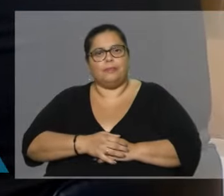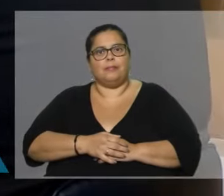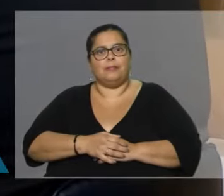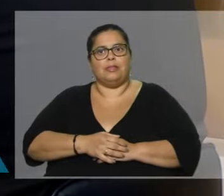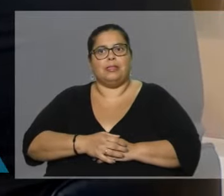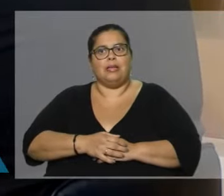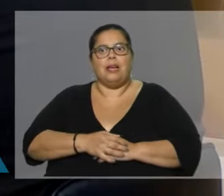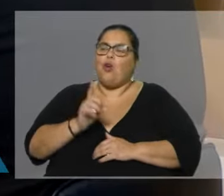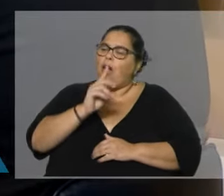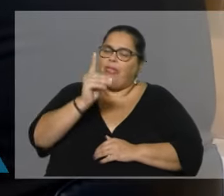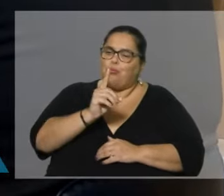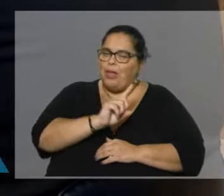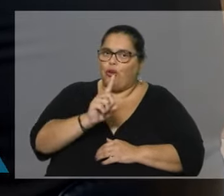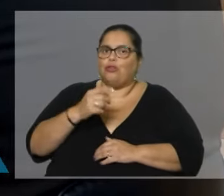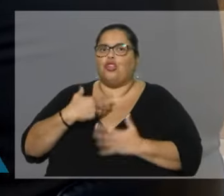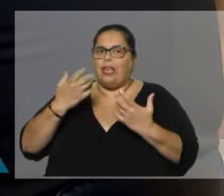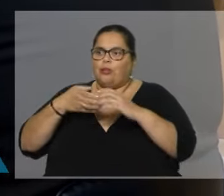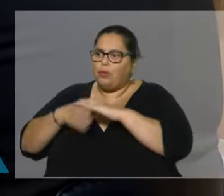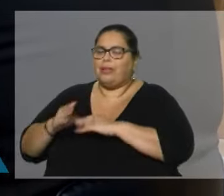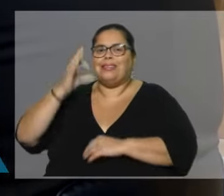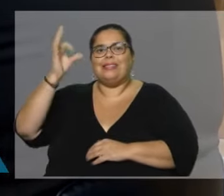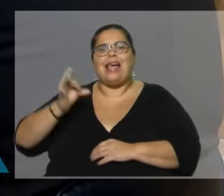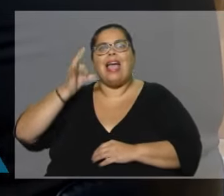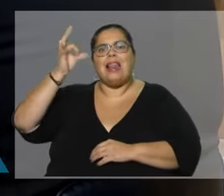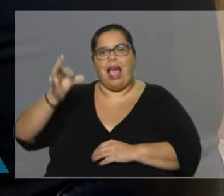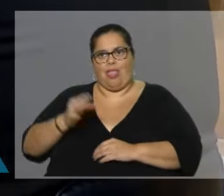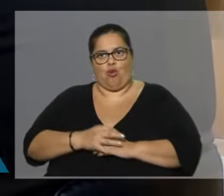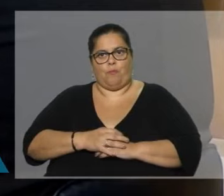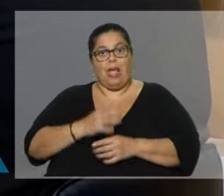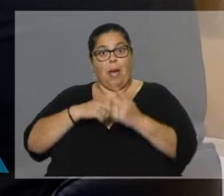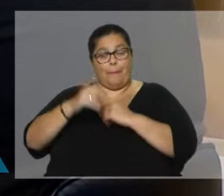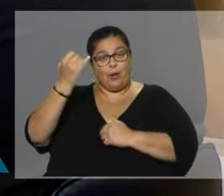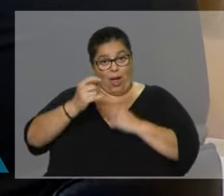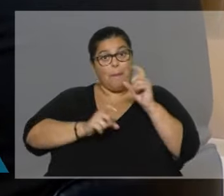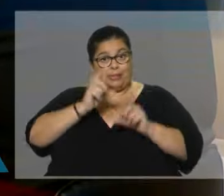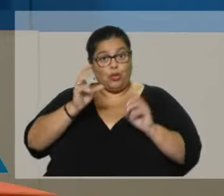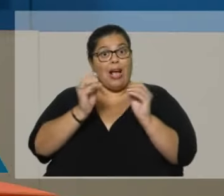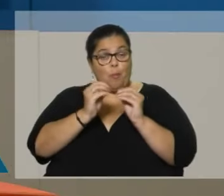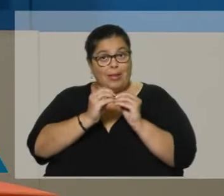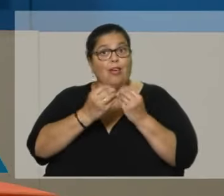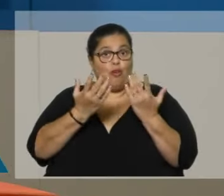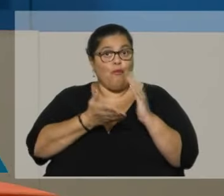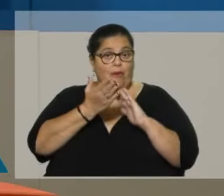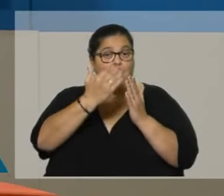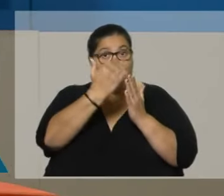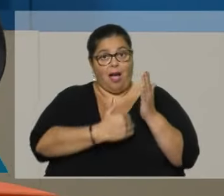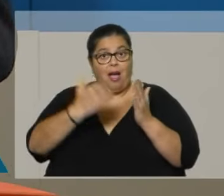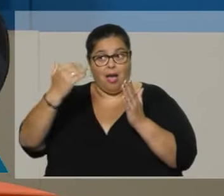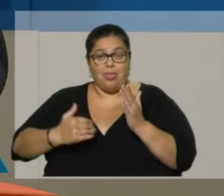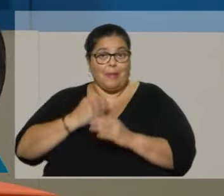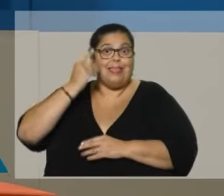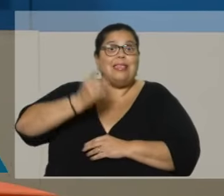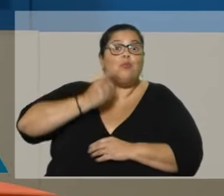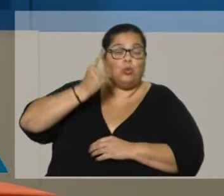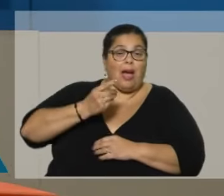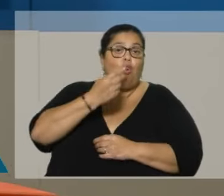a diputado? No a diputado. Ajá. Bueno, pero van a tener gente que va a postularse para... Sí, correcto. Algún compañero se postulará como diputado por los